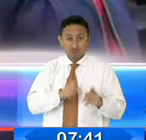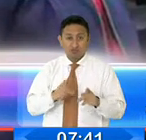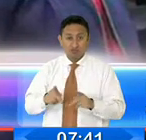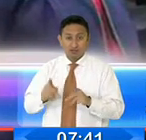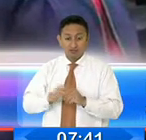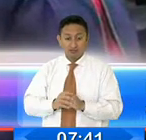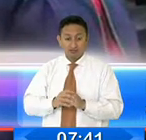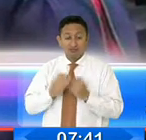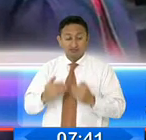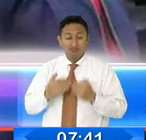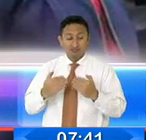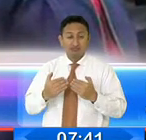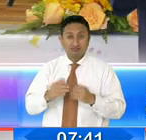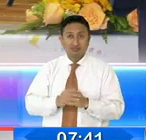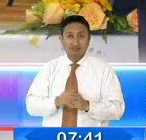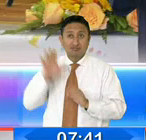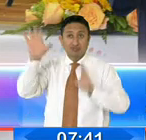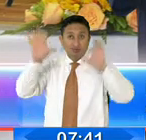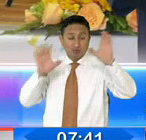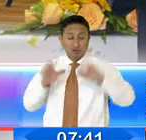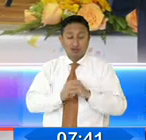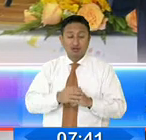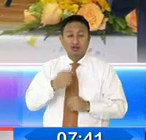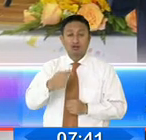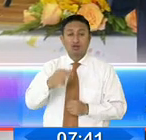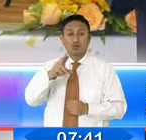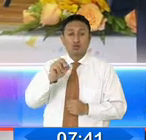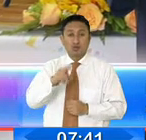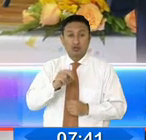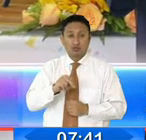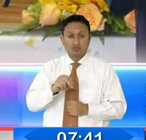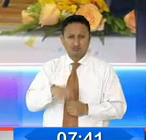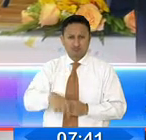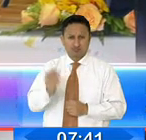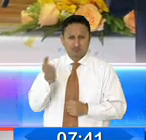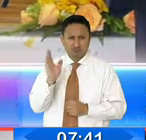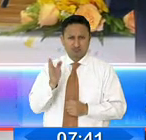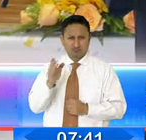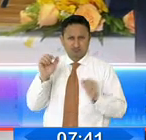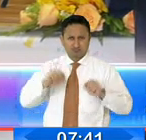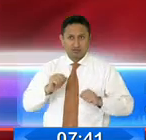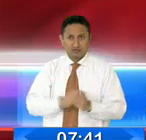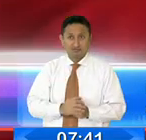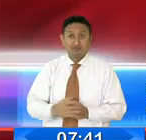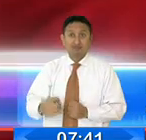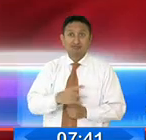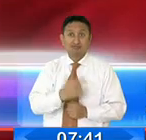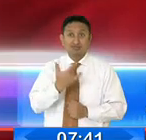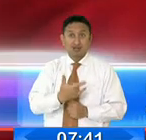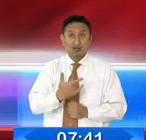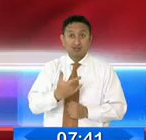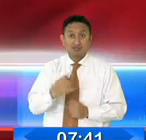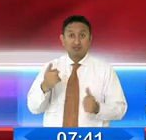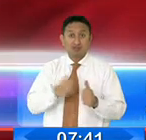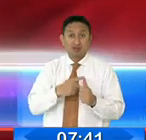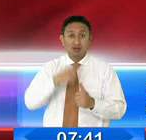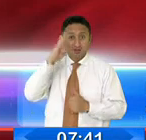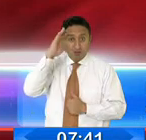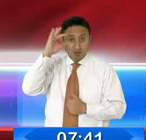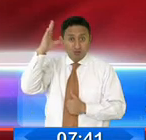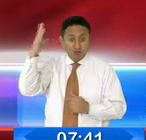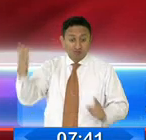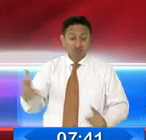clases regulares en el Museo del Gadeguano y muchísima disciplina, el último hielero del chimborazo cumplió uno de sus mayores sueños,